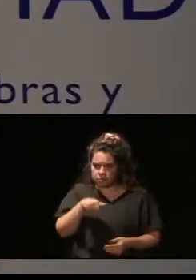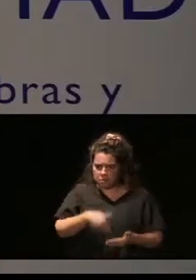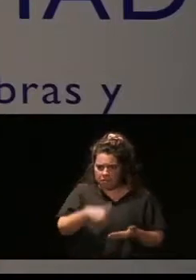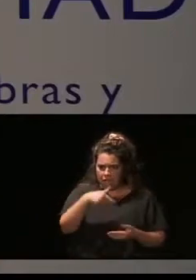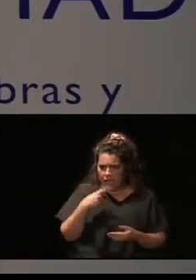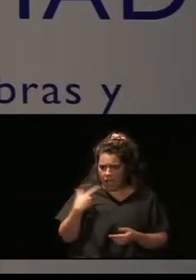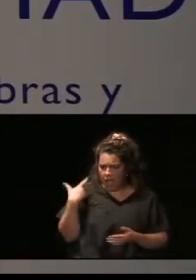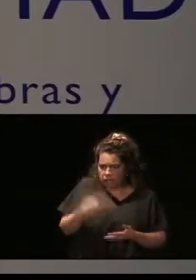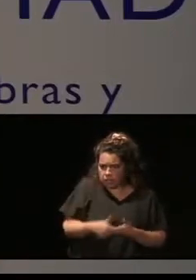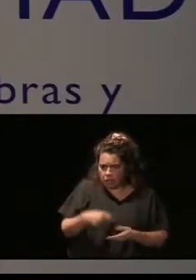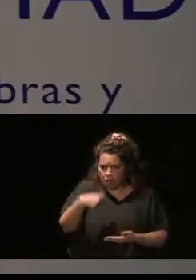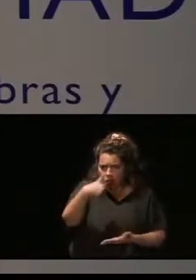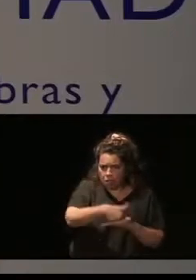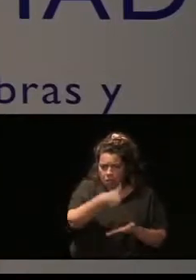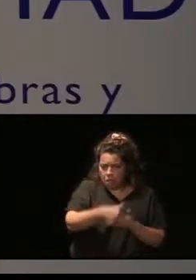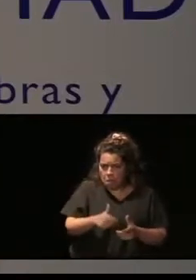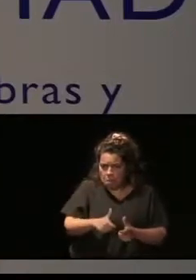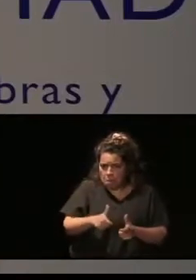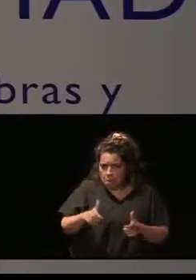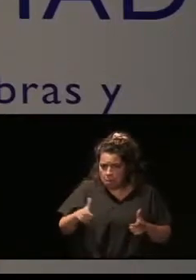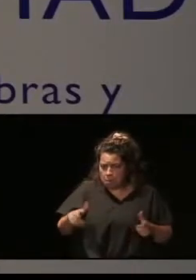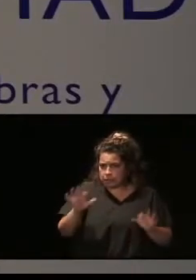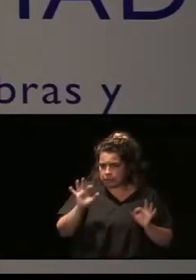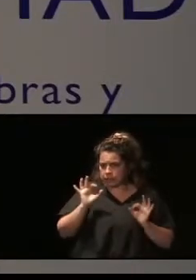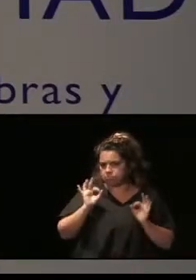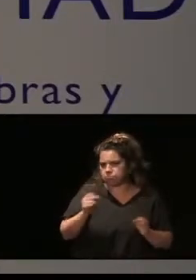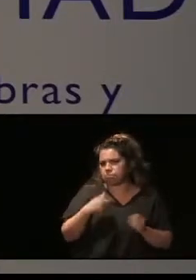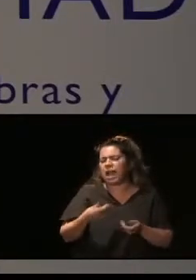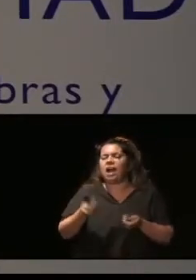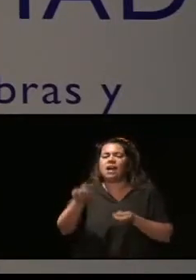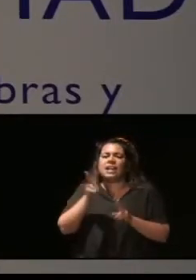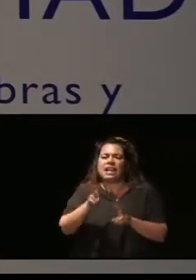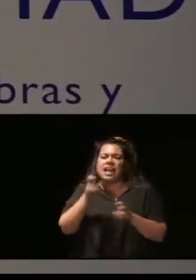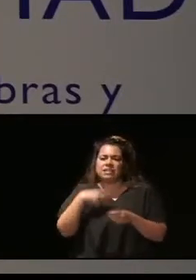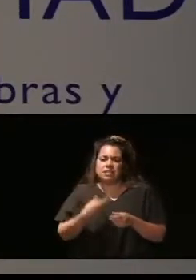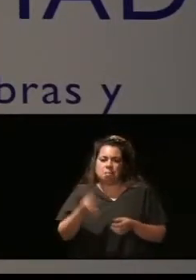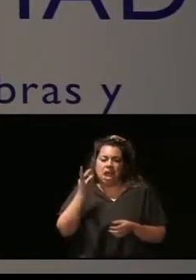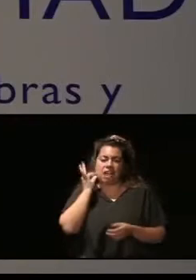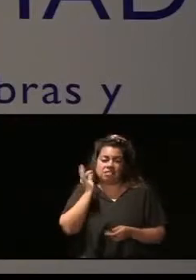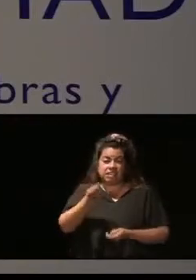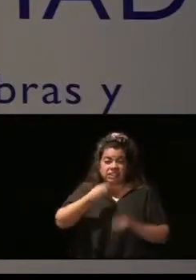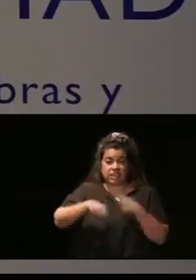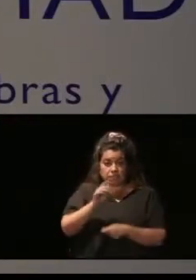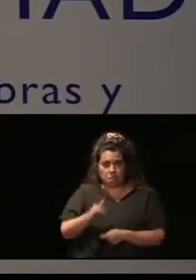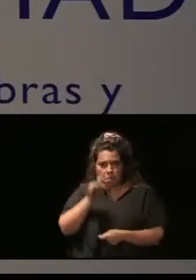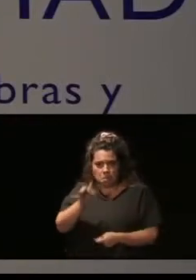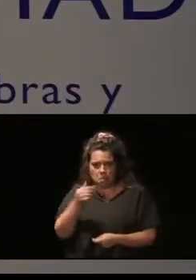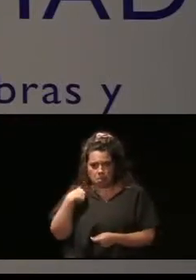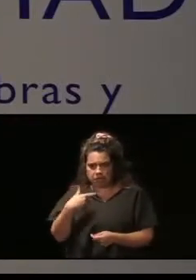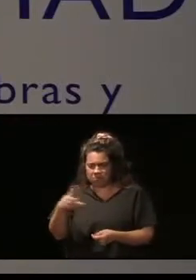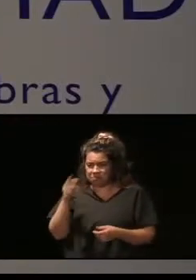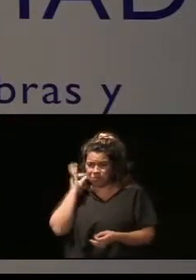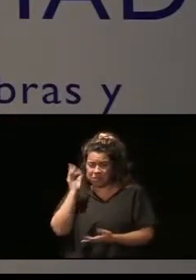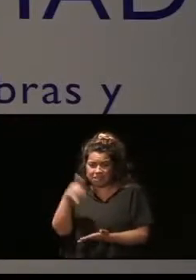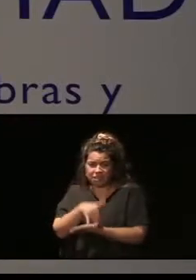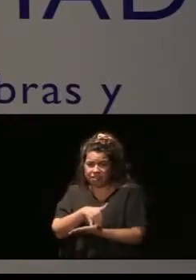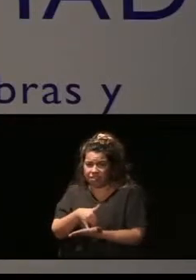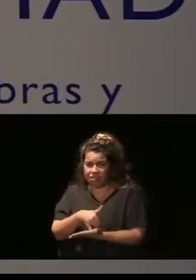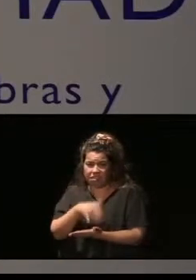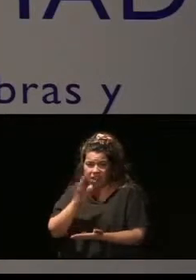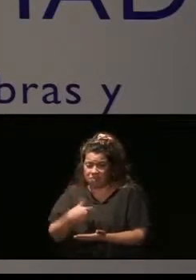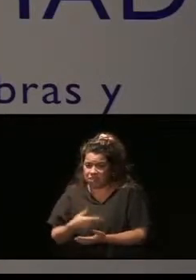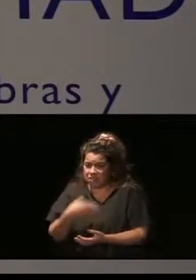servicio, fundamentalmente en el ámbito de la trata y la explotación sexual y, además, la vulnerabilidad de las mujeres hacen que cada vez sea más